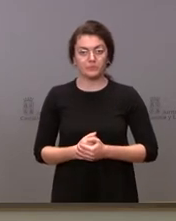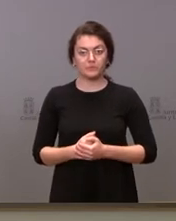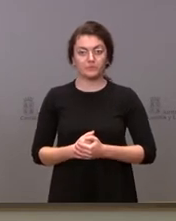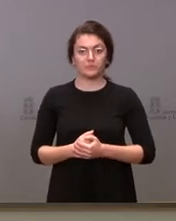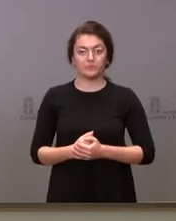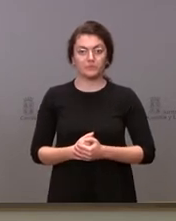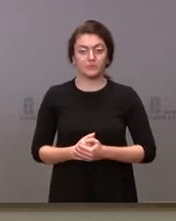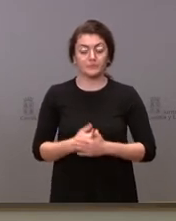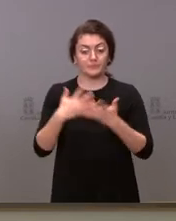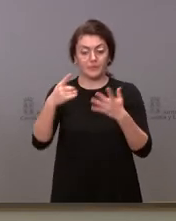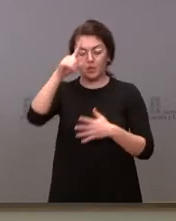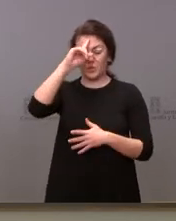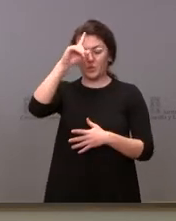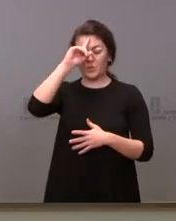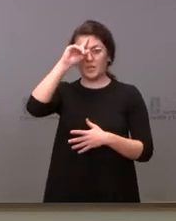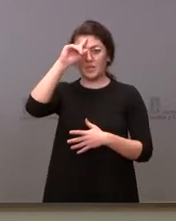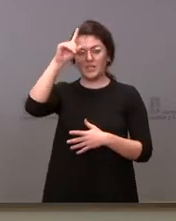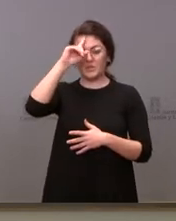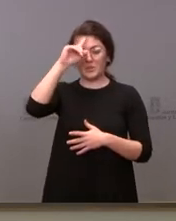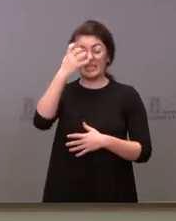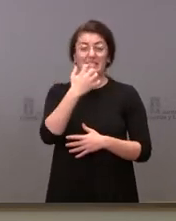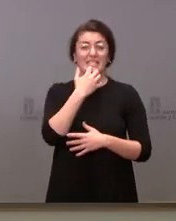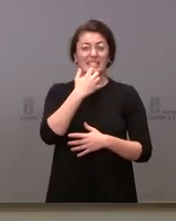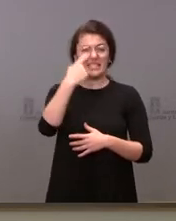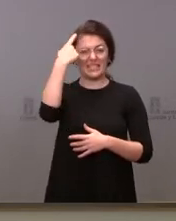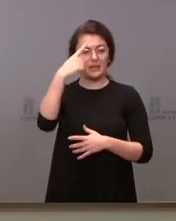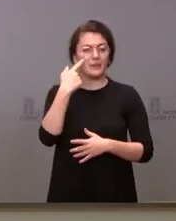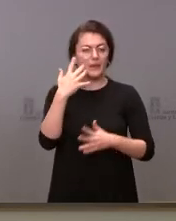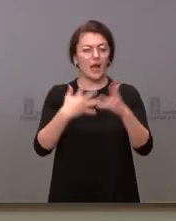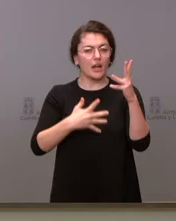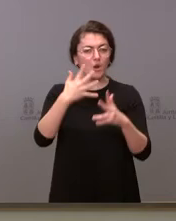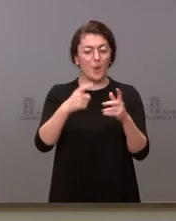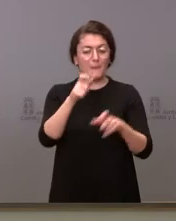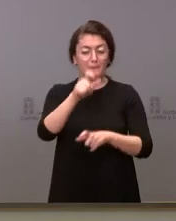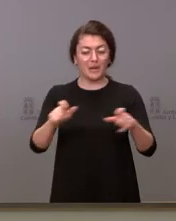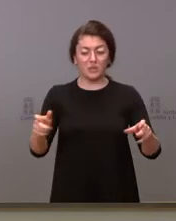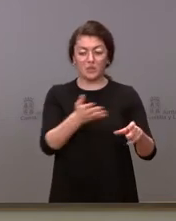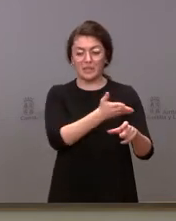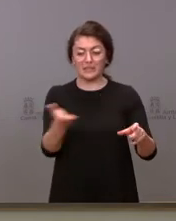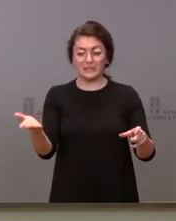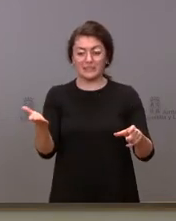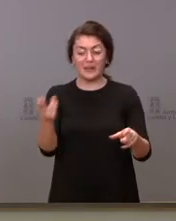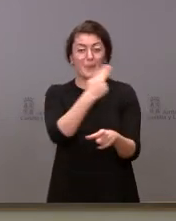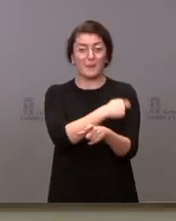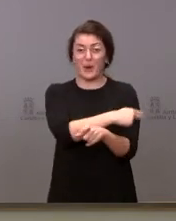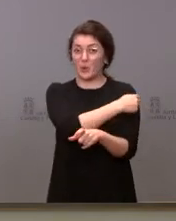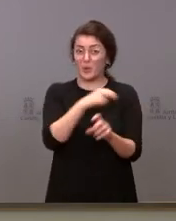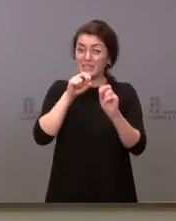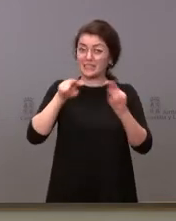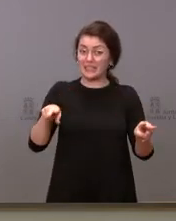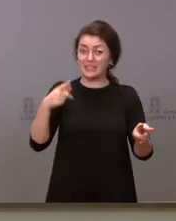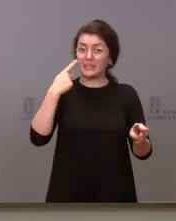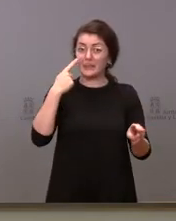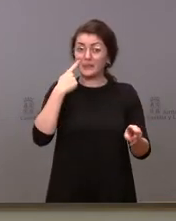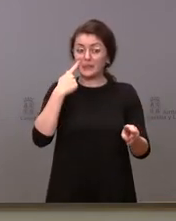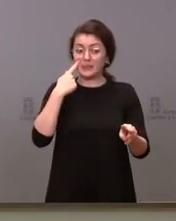Sí. No sé hasta qué punto tienen calculado de esas personas que hayan detectado que no se han vacunado, hasta qué